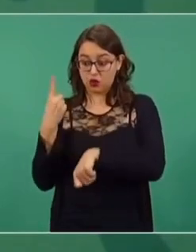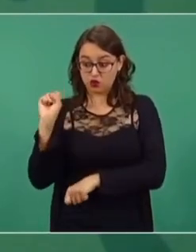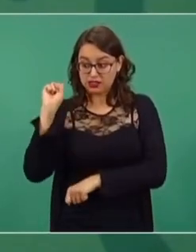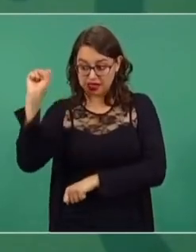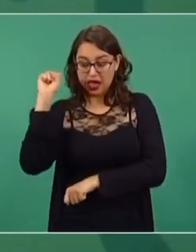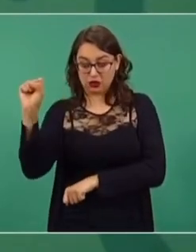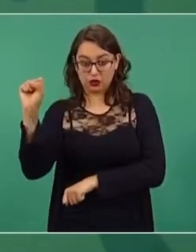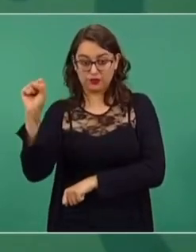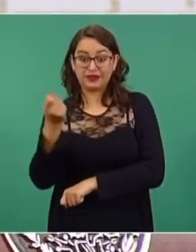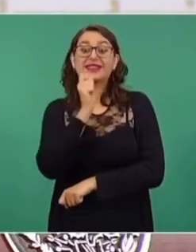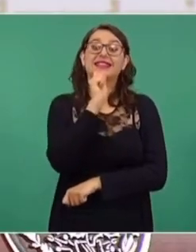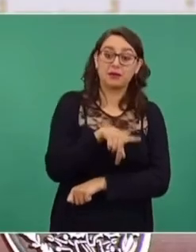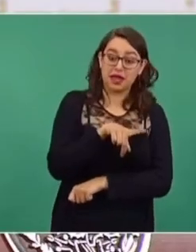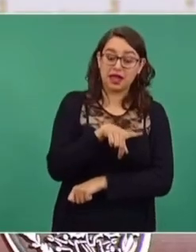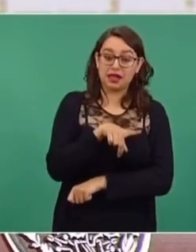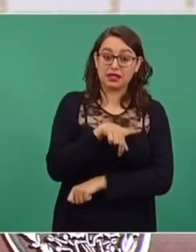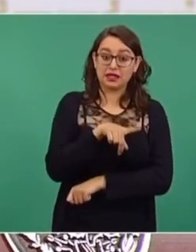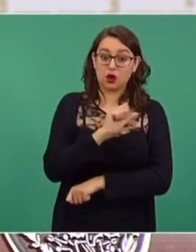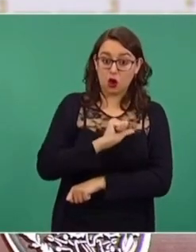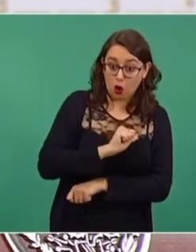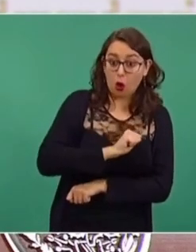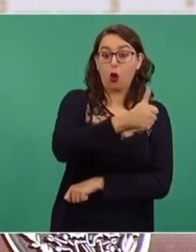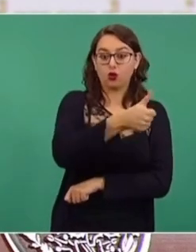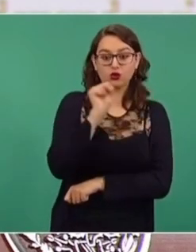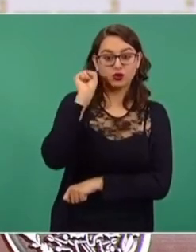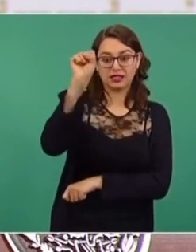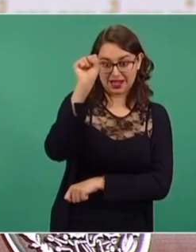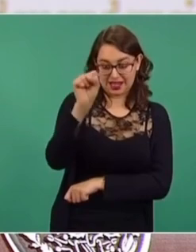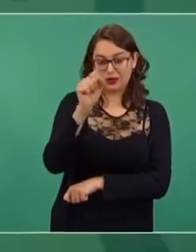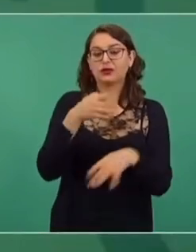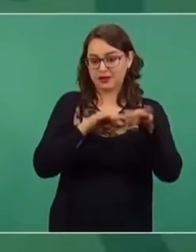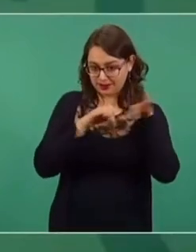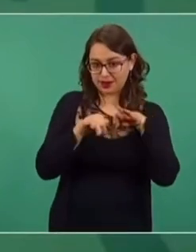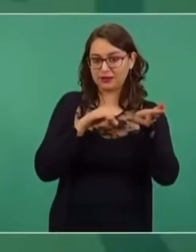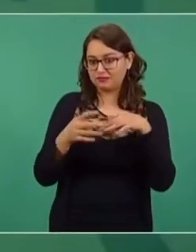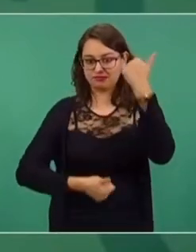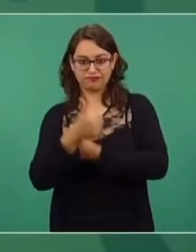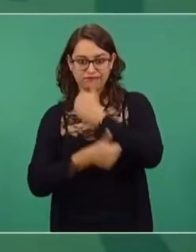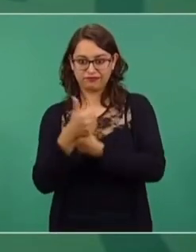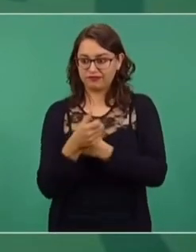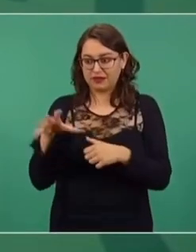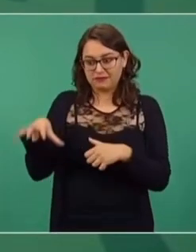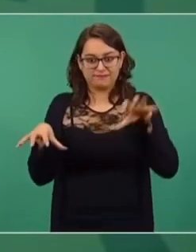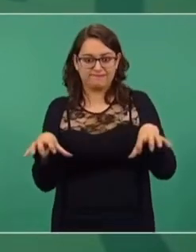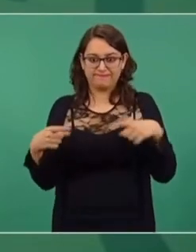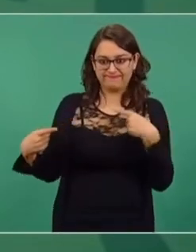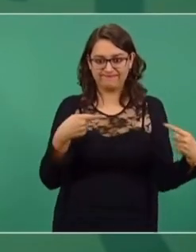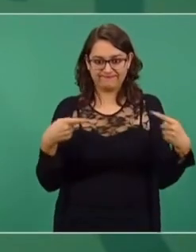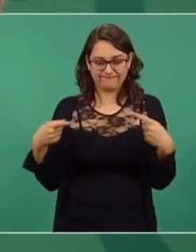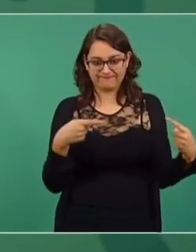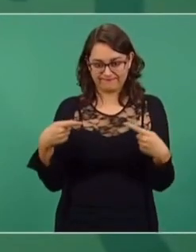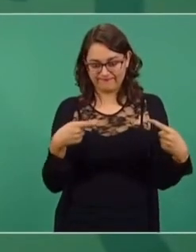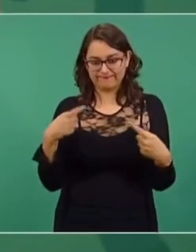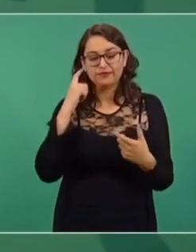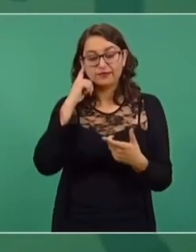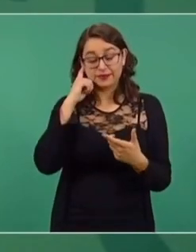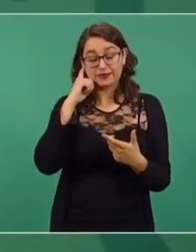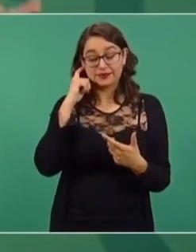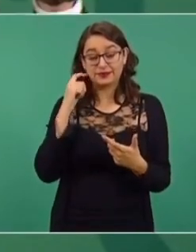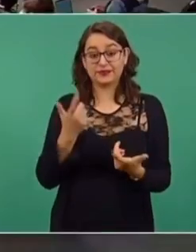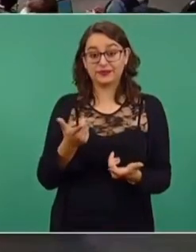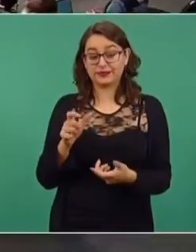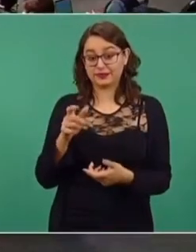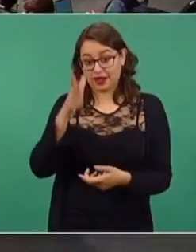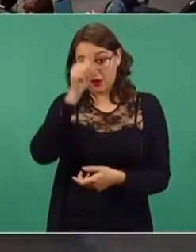sindicato y hay otro sindicato que le está compitiendo a el sindicato que tiene